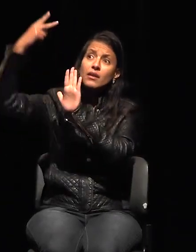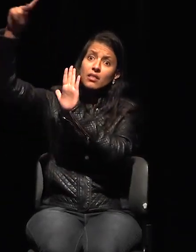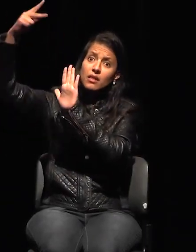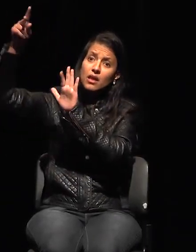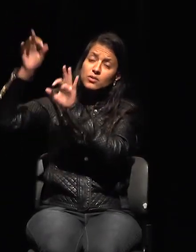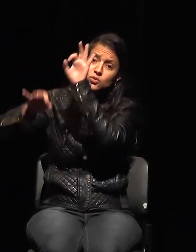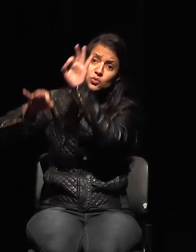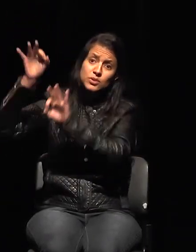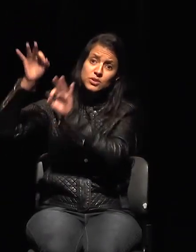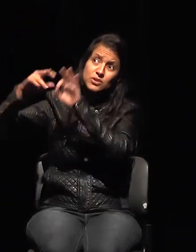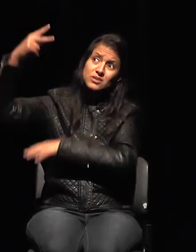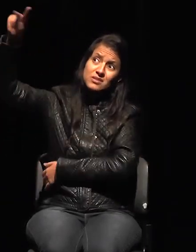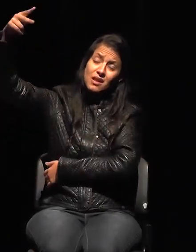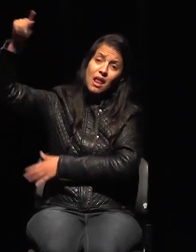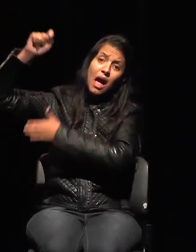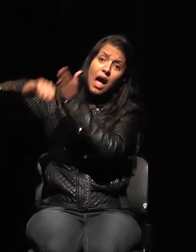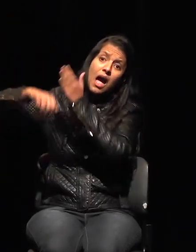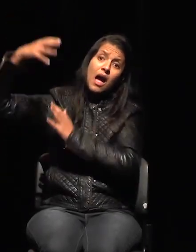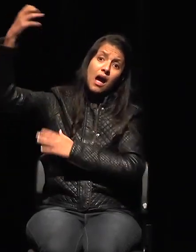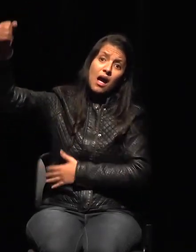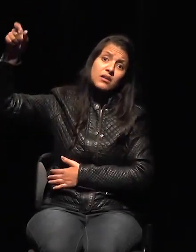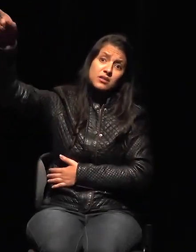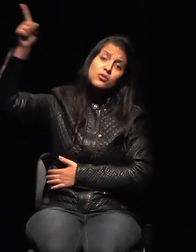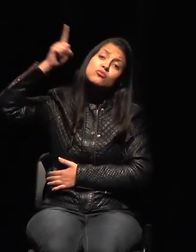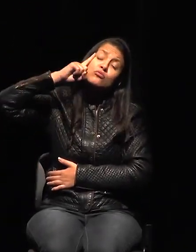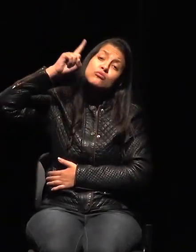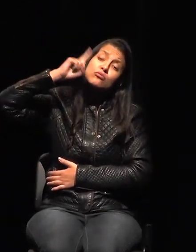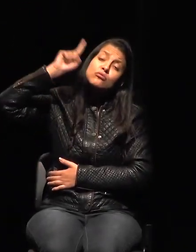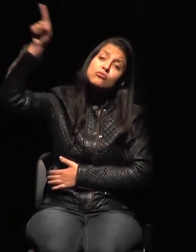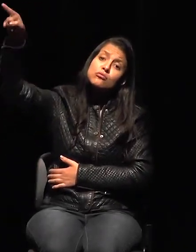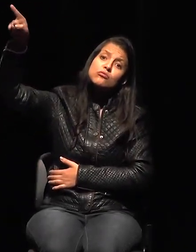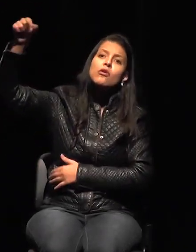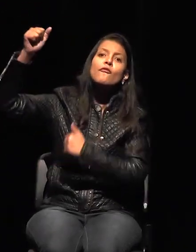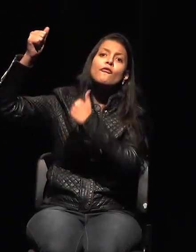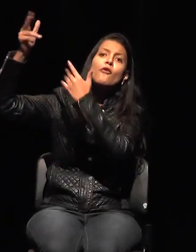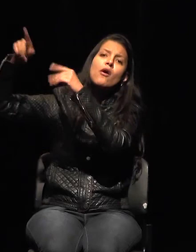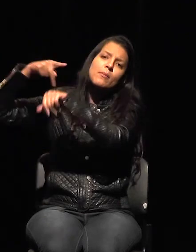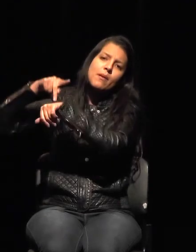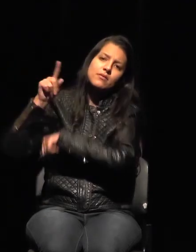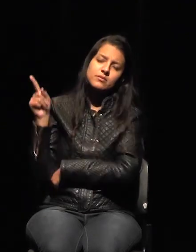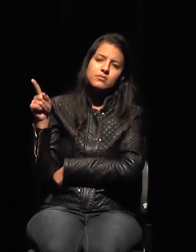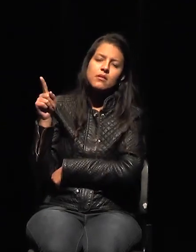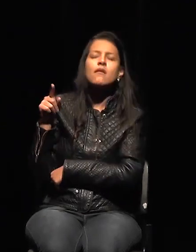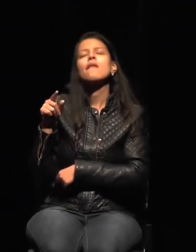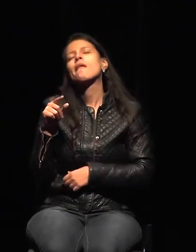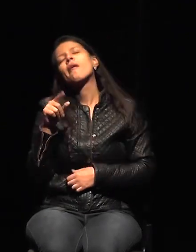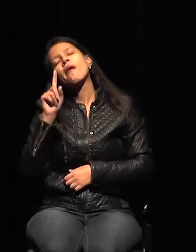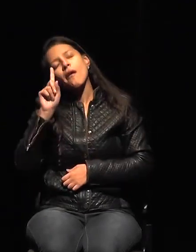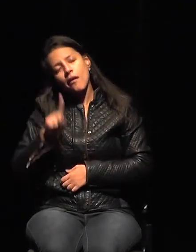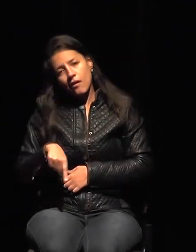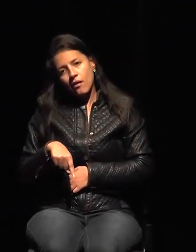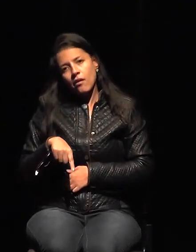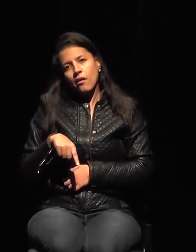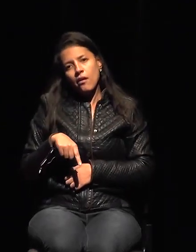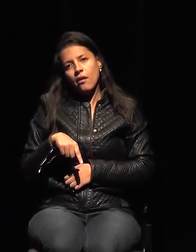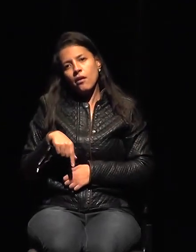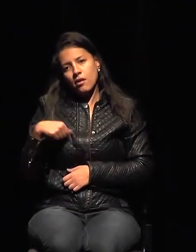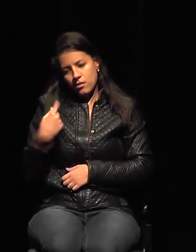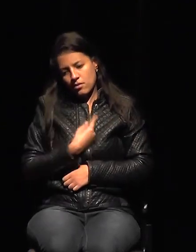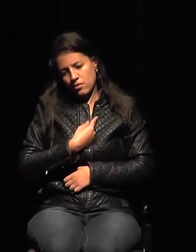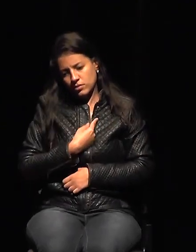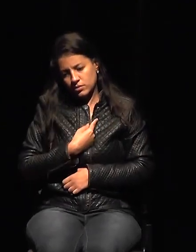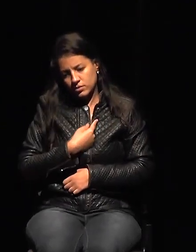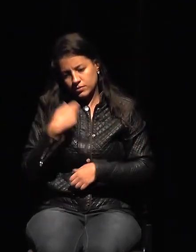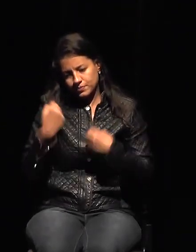cada día ante la comunidad extranjera, que en realidad tienen como